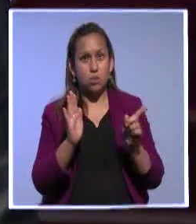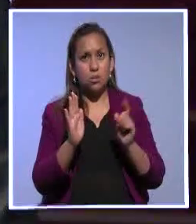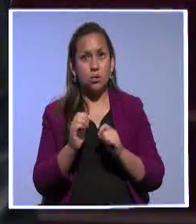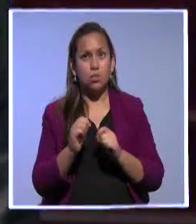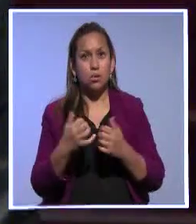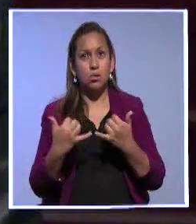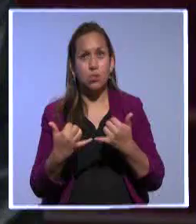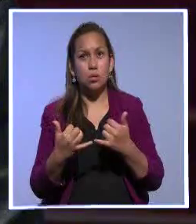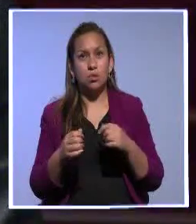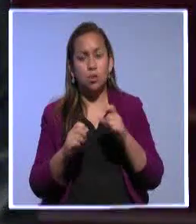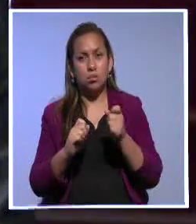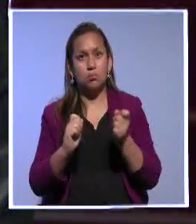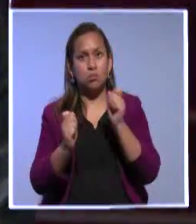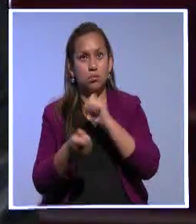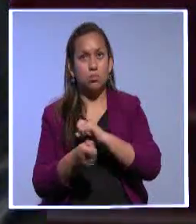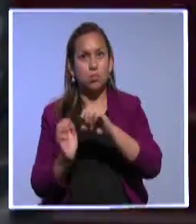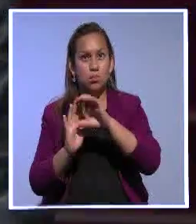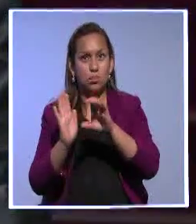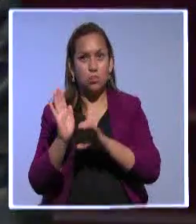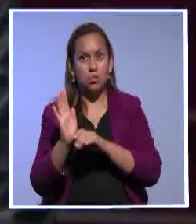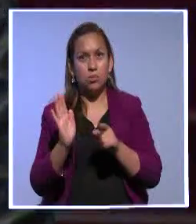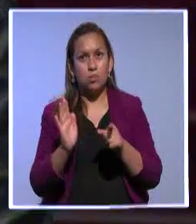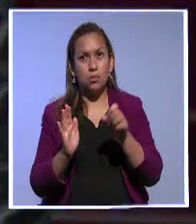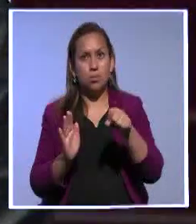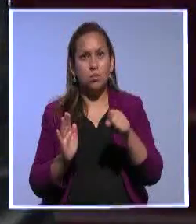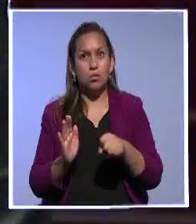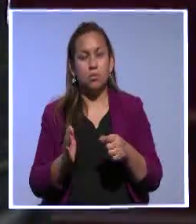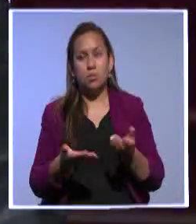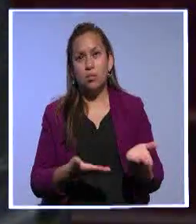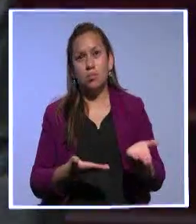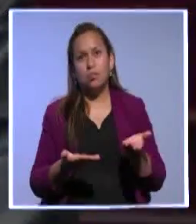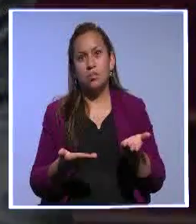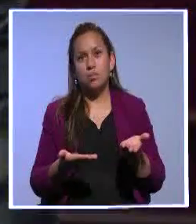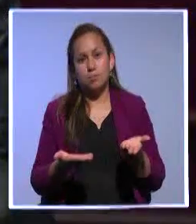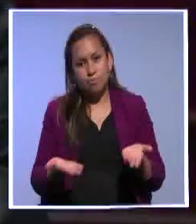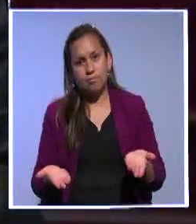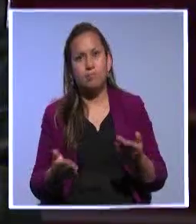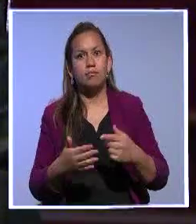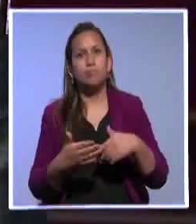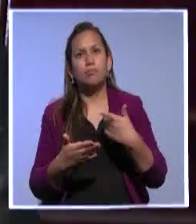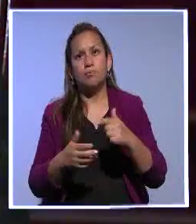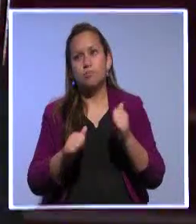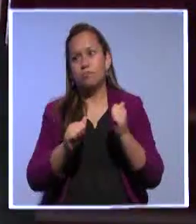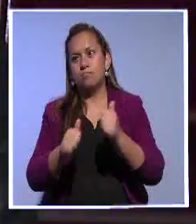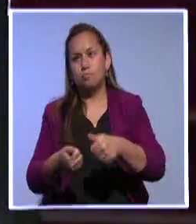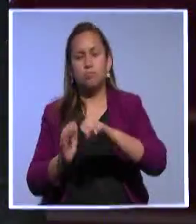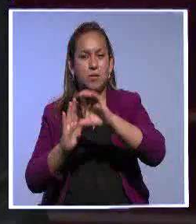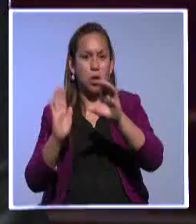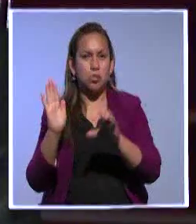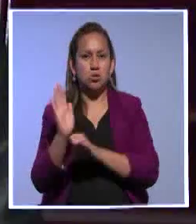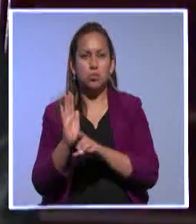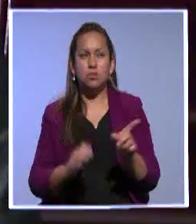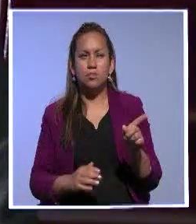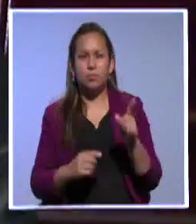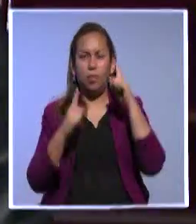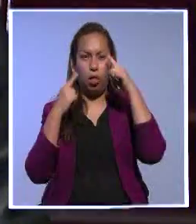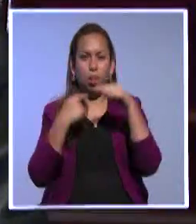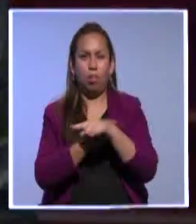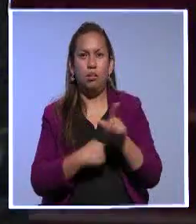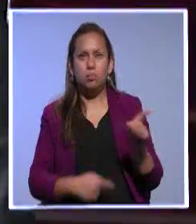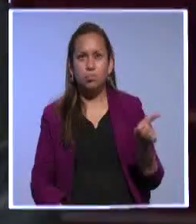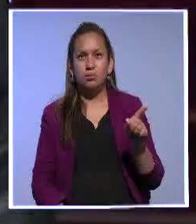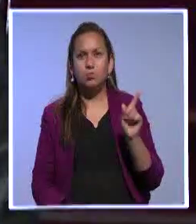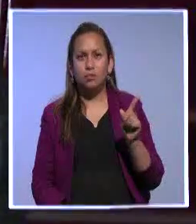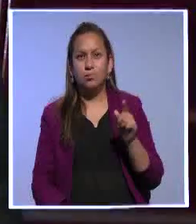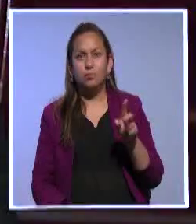que en un hipotético caso no consentido llegaran al gobierno, dirán, sí son fundamentales. Y claro, llegarán a tumbarse la Constitución. Entonces, son cosas que también hay que